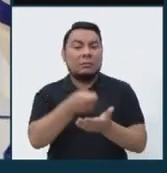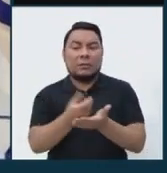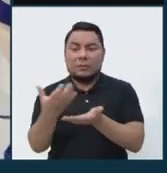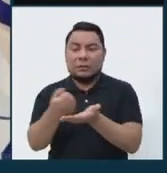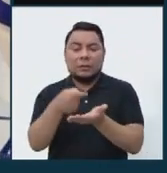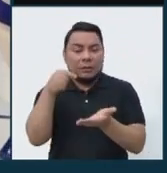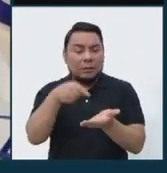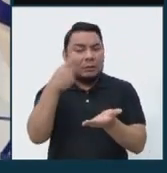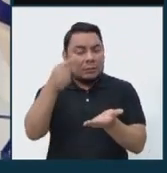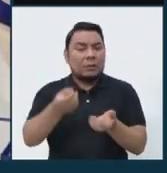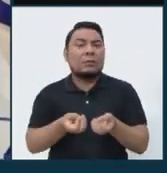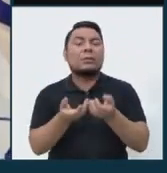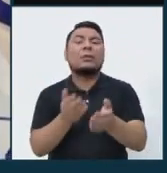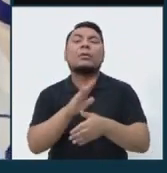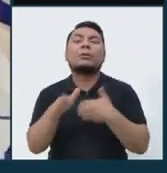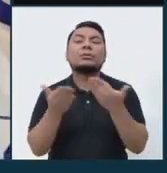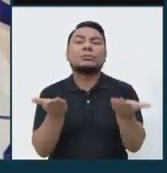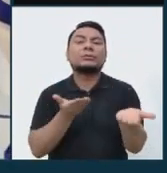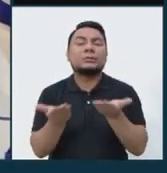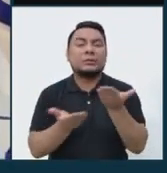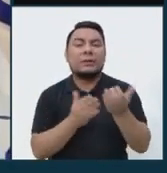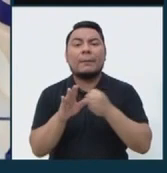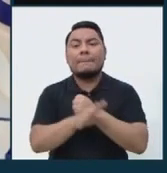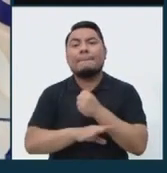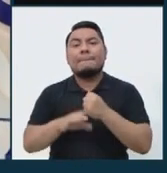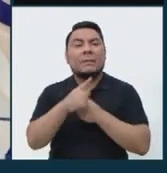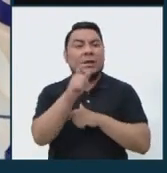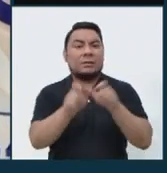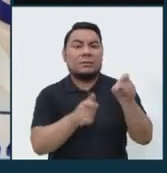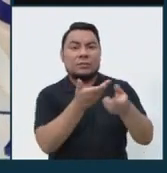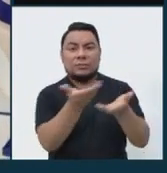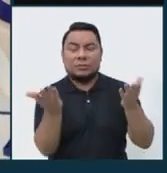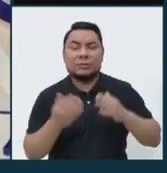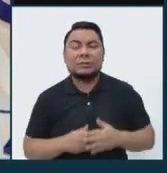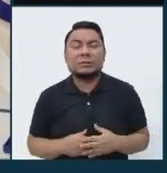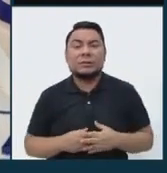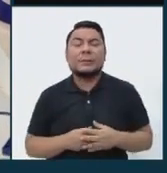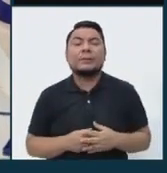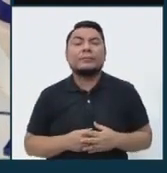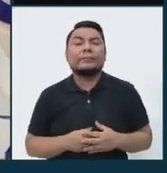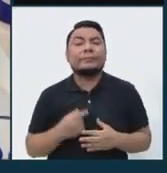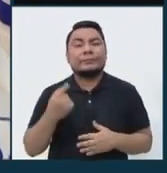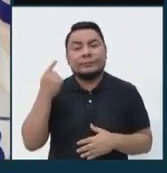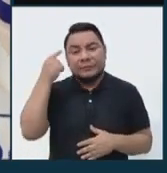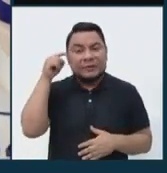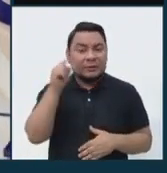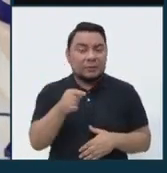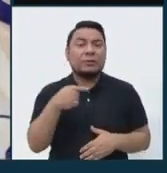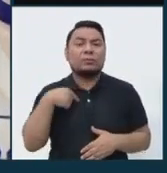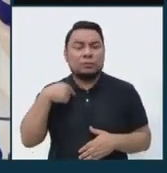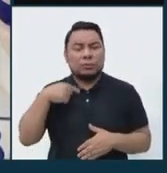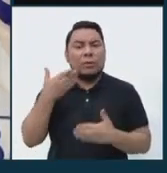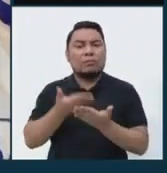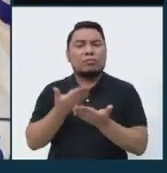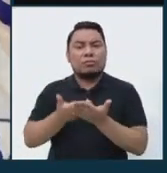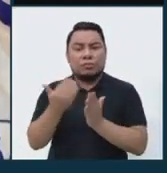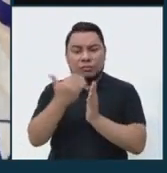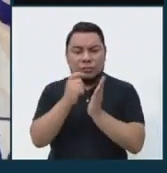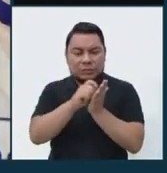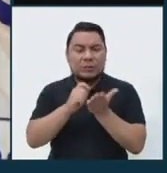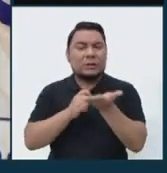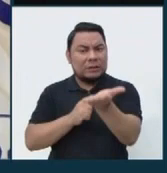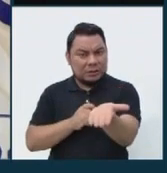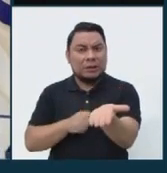para que brinde todos los servicios básicos a los ciudadanos. Para eso llevamos propuestas, tenemos